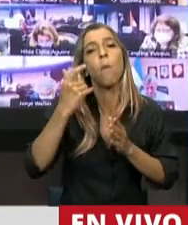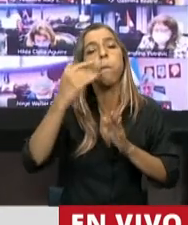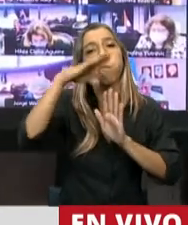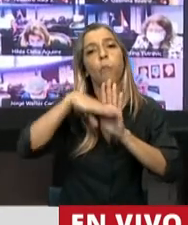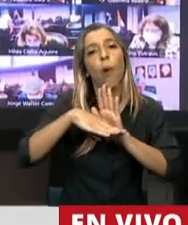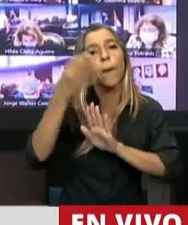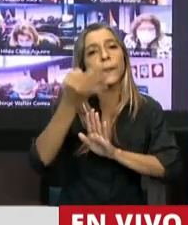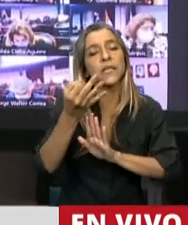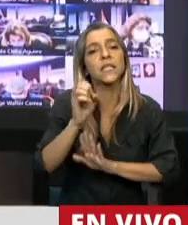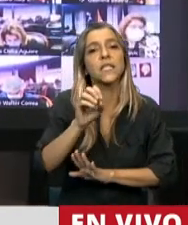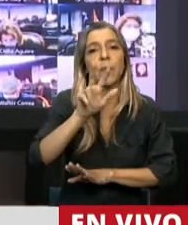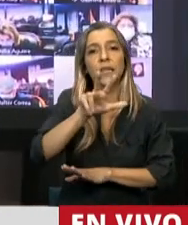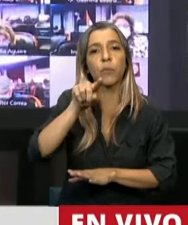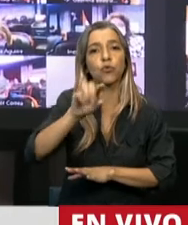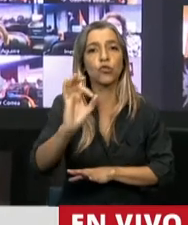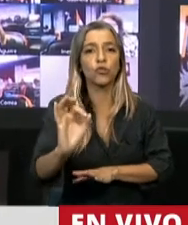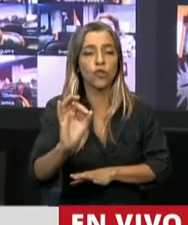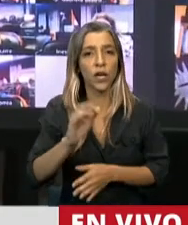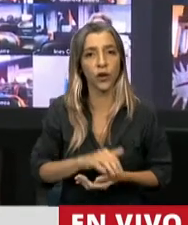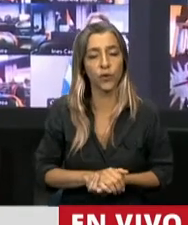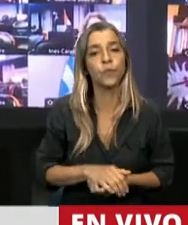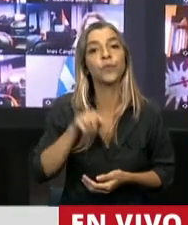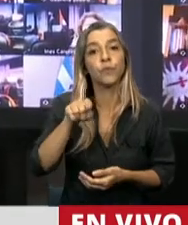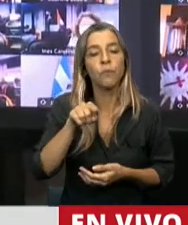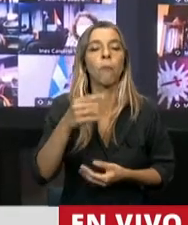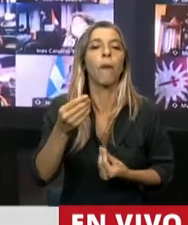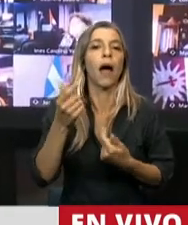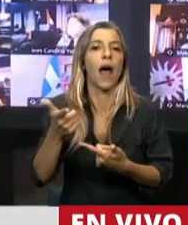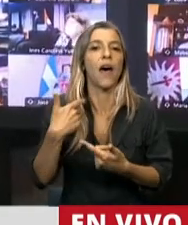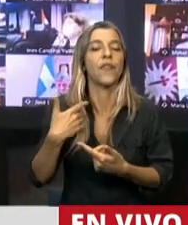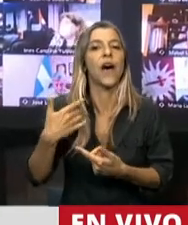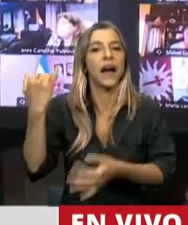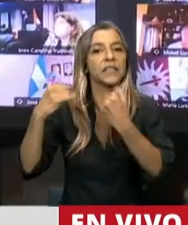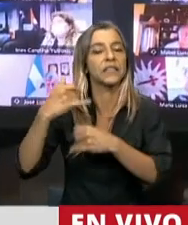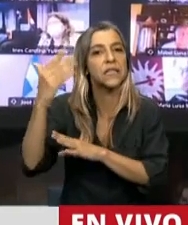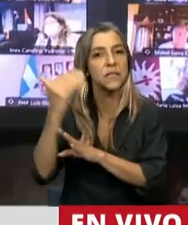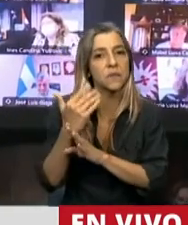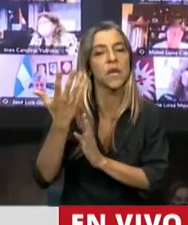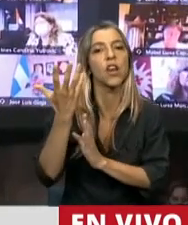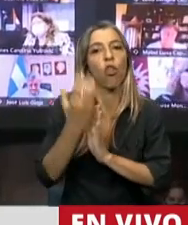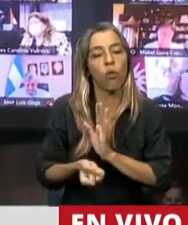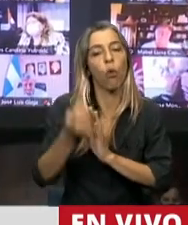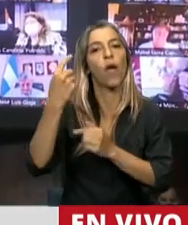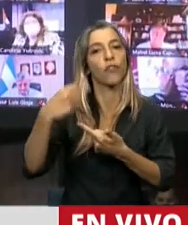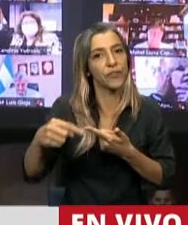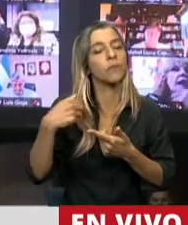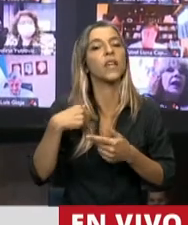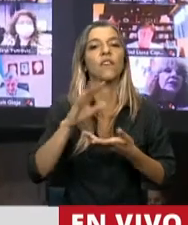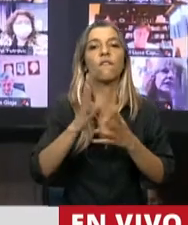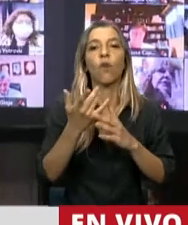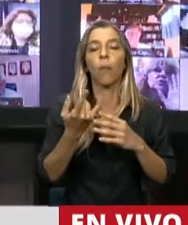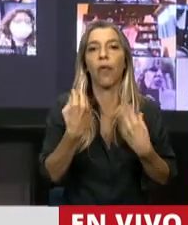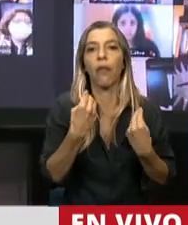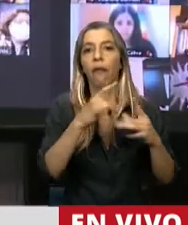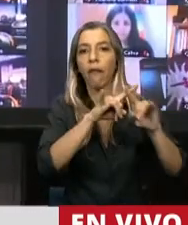que punta también a una mayor inclusión financiera, a reducir costos y a fomentar pagos digitales. Entonces, creo que en esto el Banco